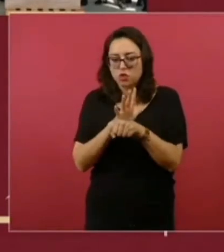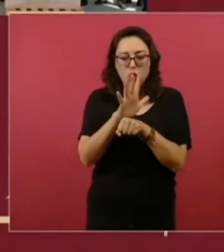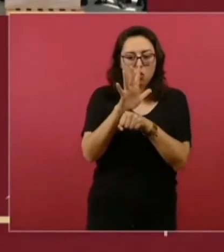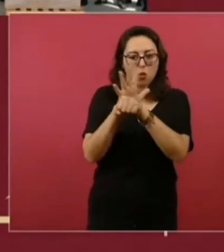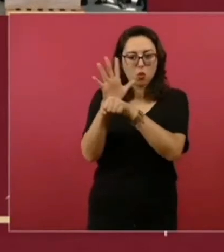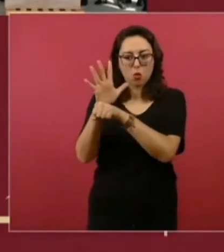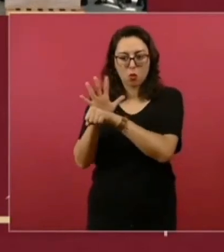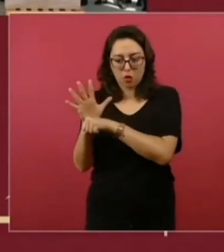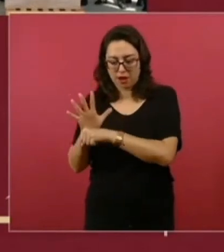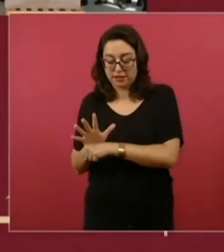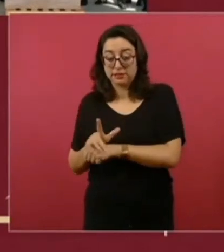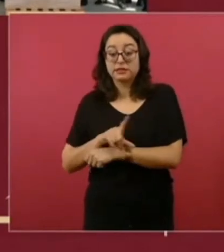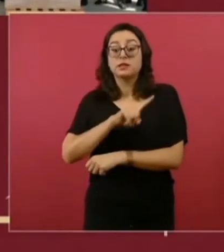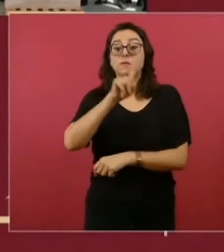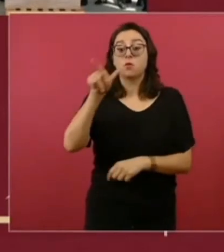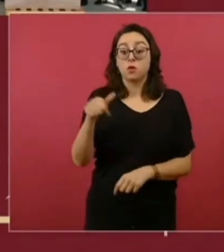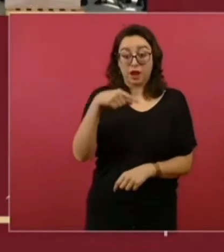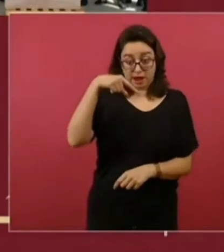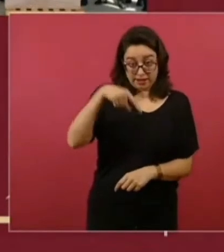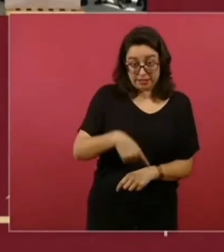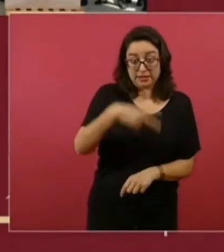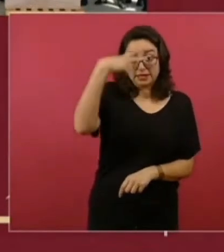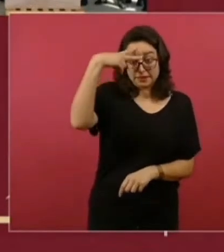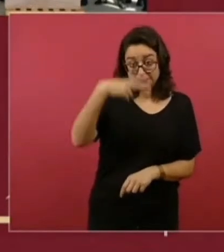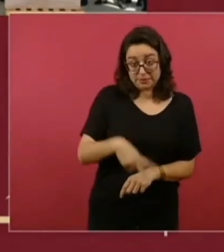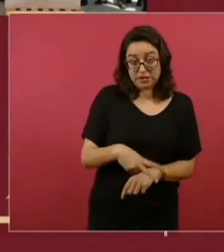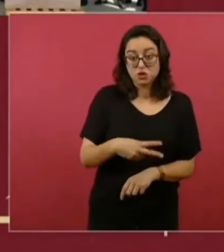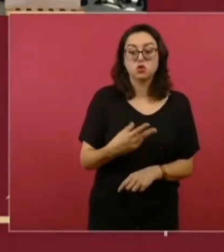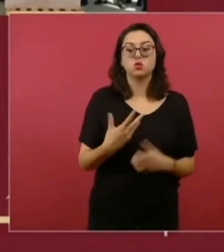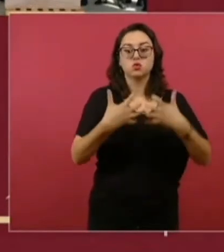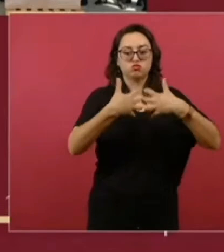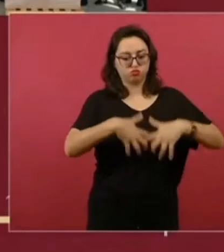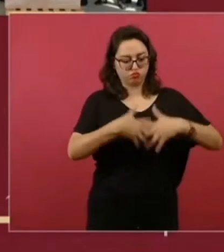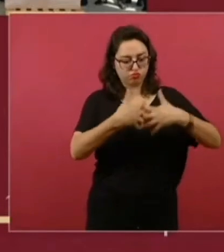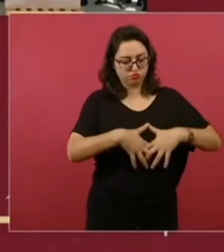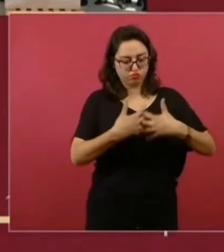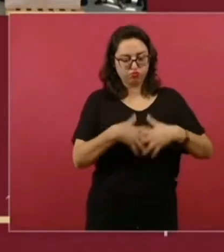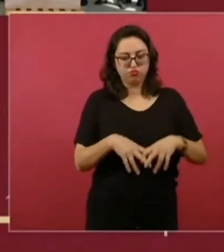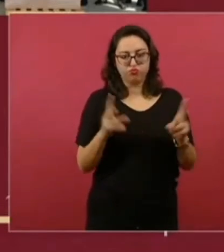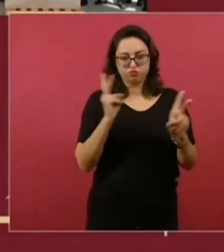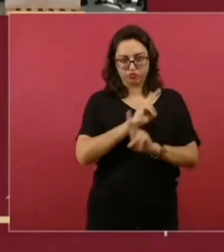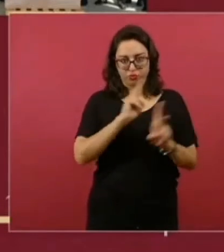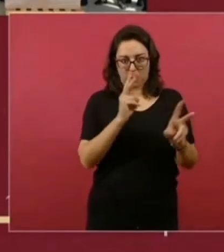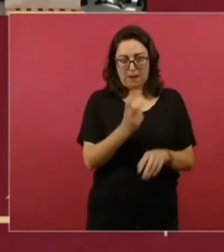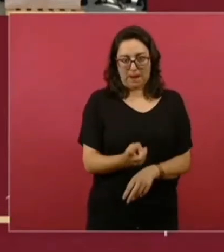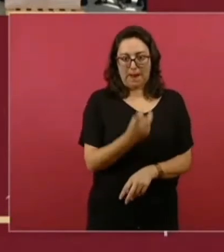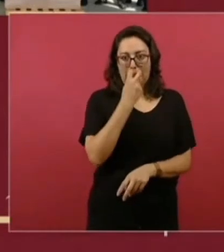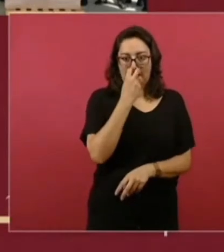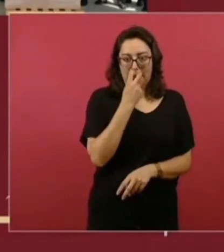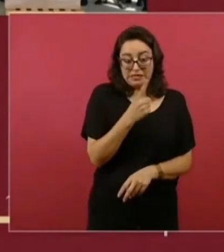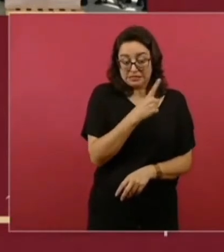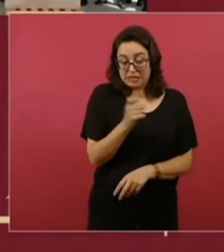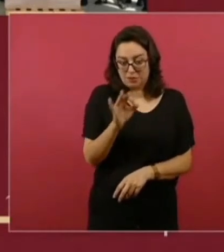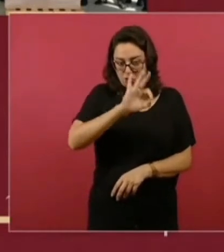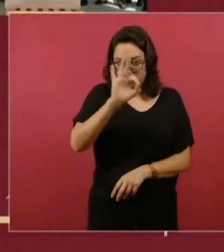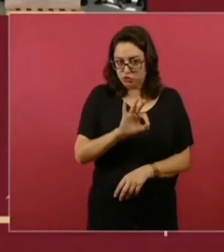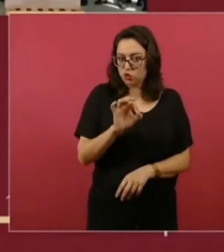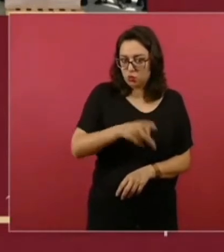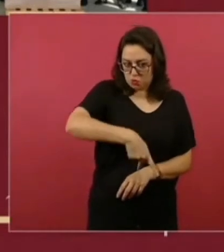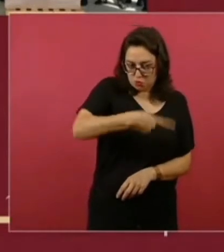generamos un ventilador 100% mexicano, de factura mexicana. Se repartió en México, pero también